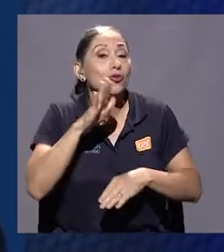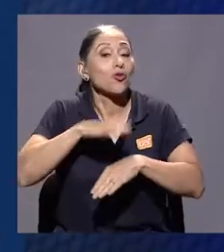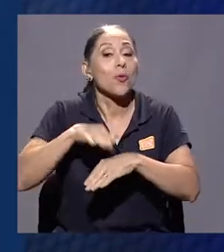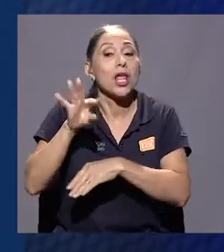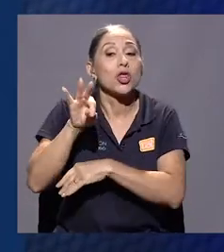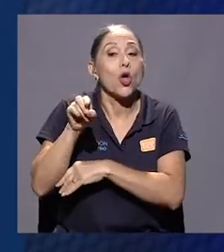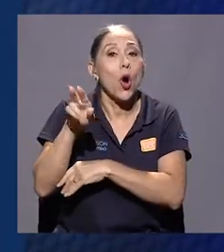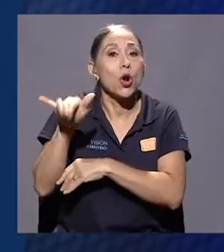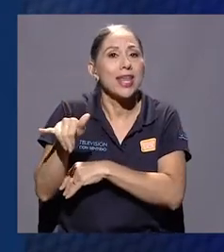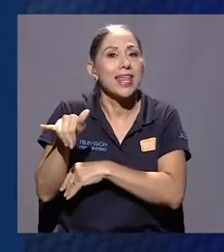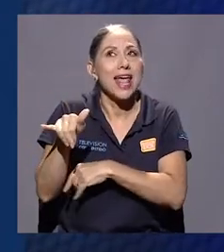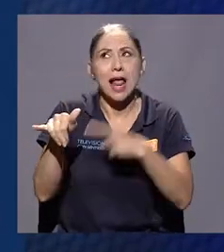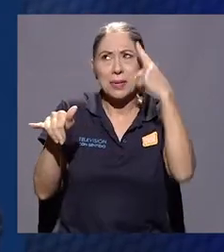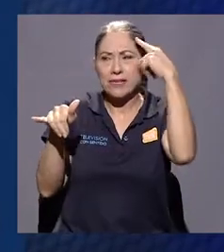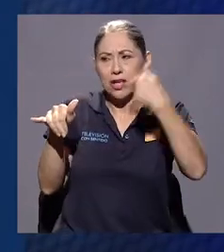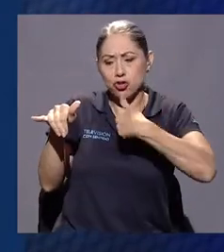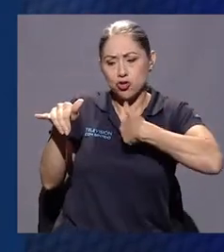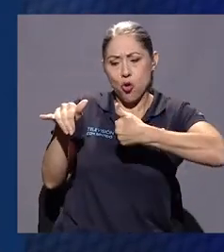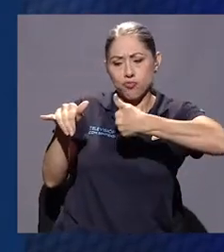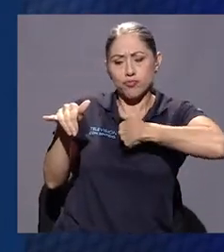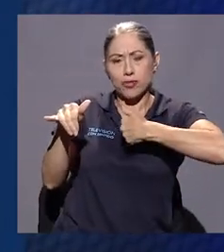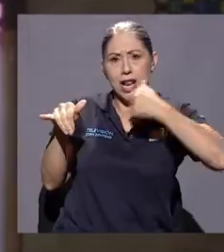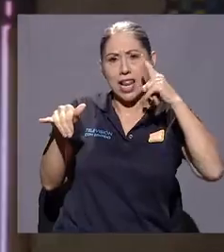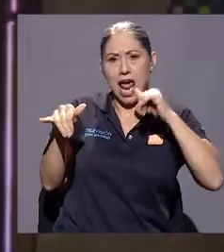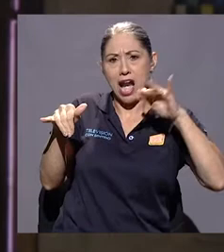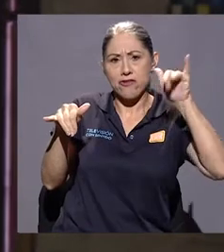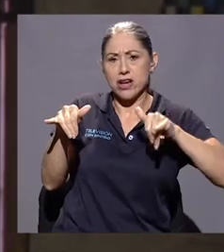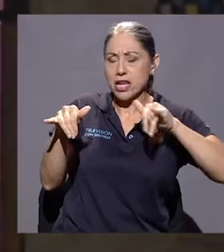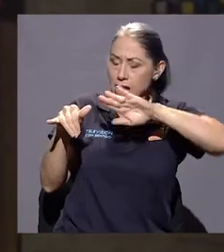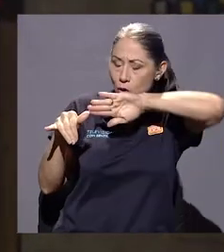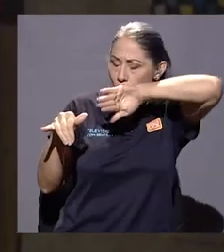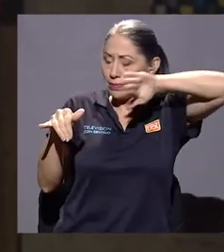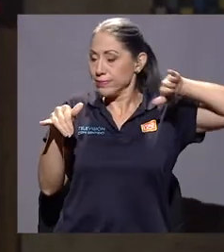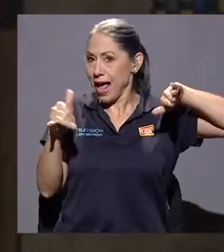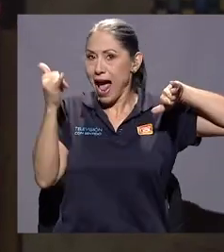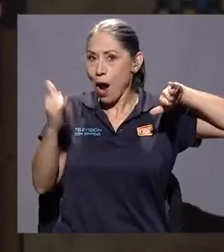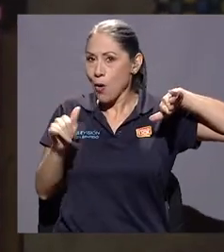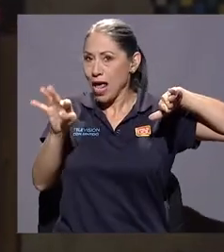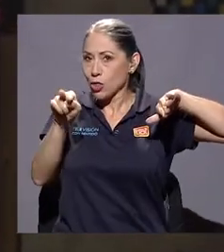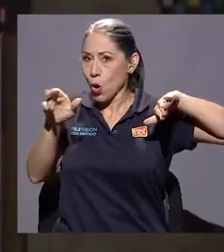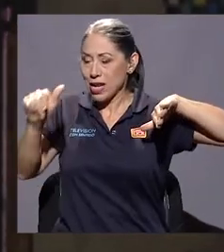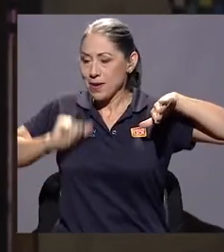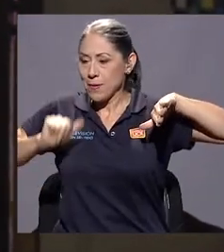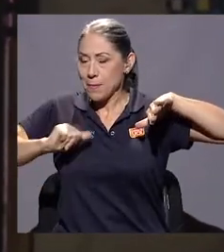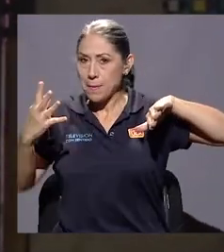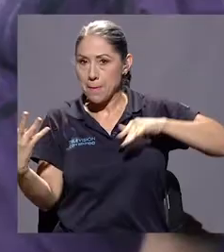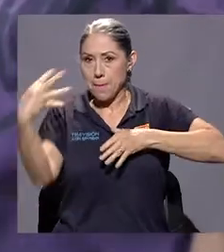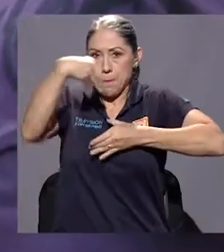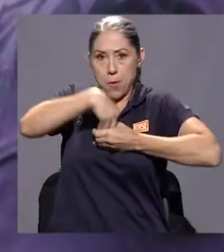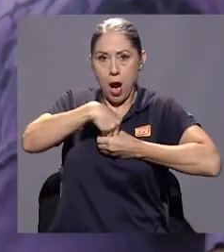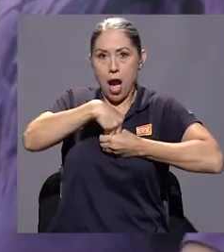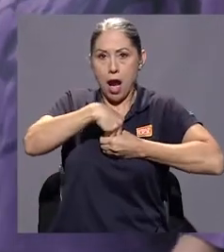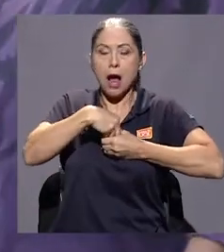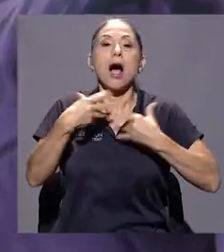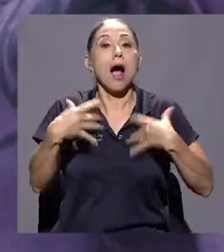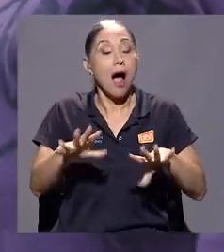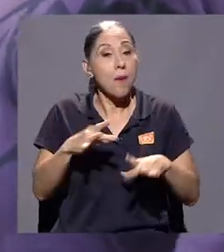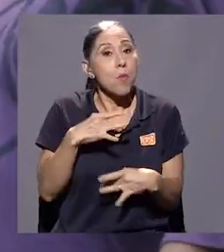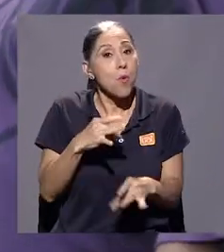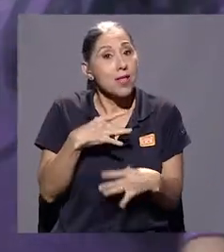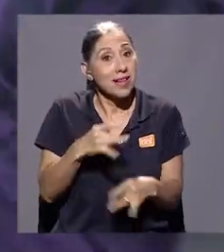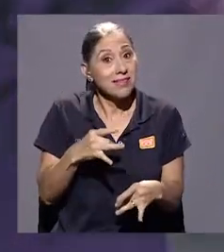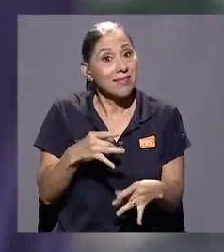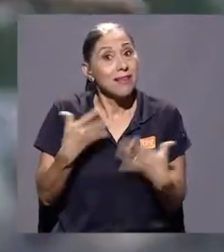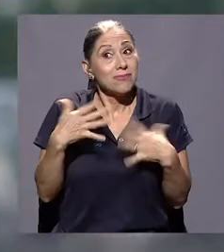desligar de Larry, digamos, y fue muy interesante porque fue ese simple cambio que lo hizo